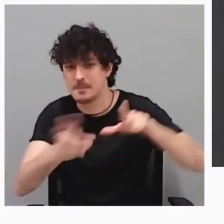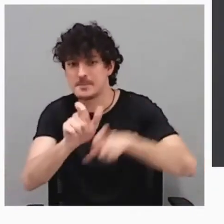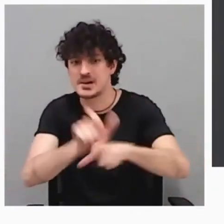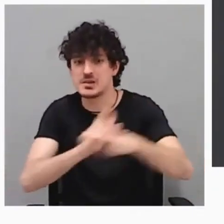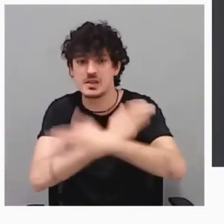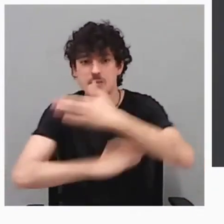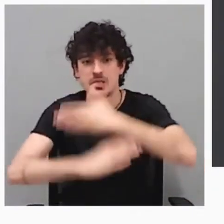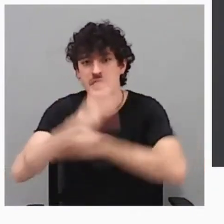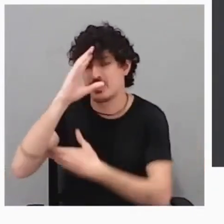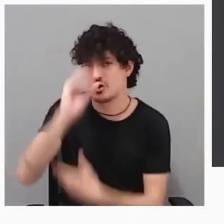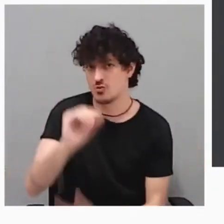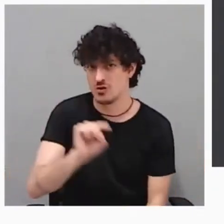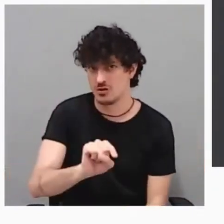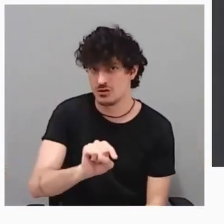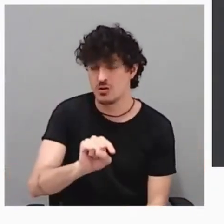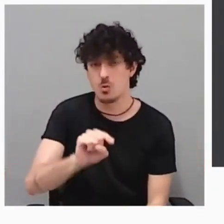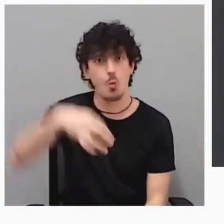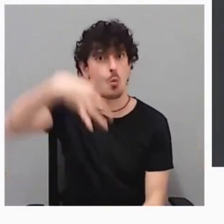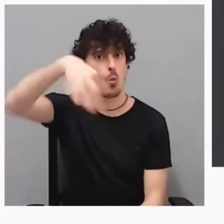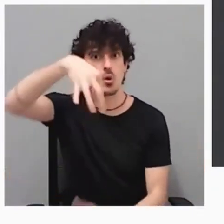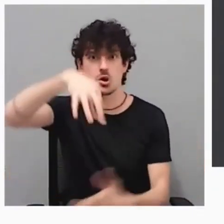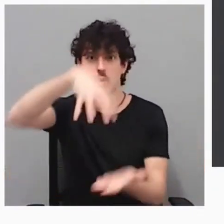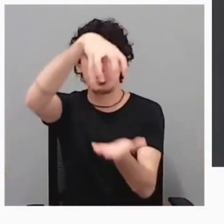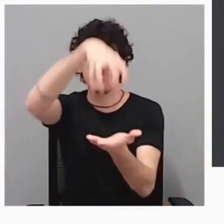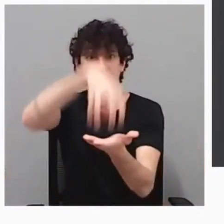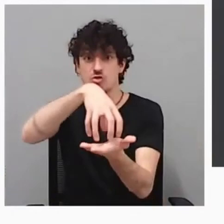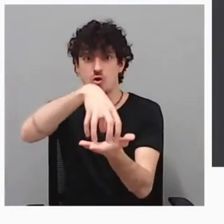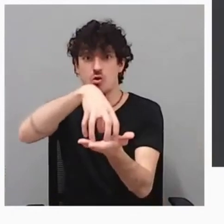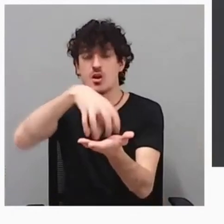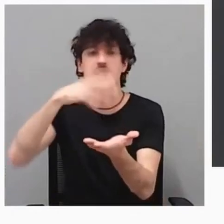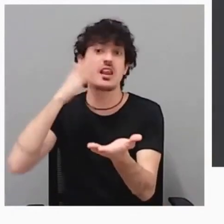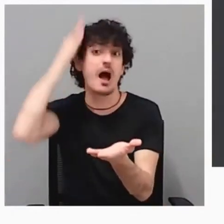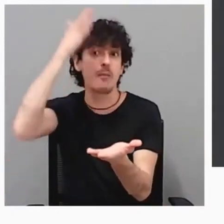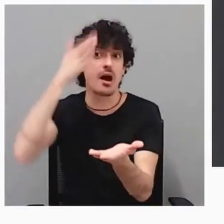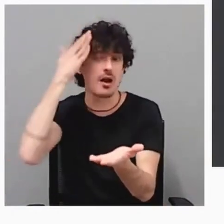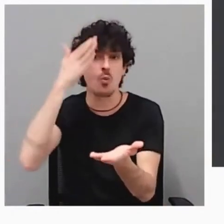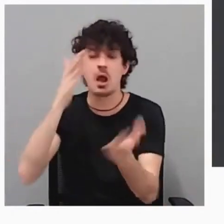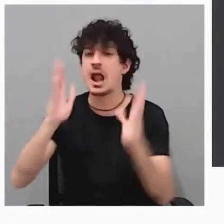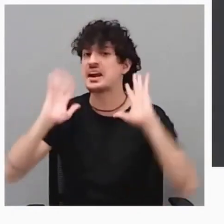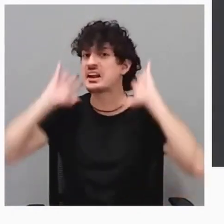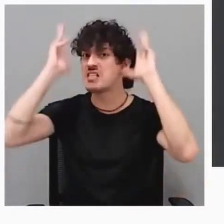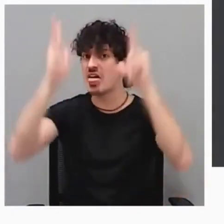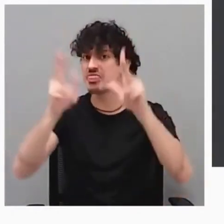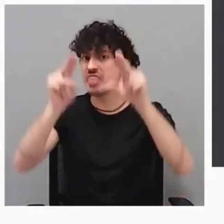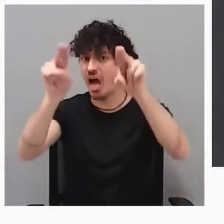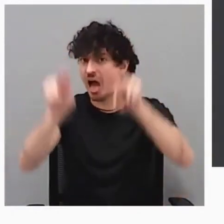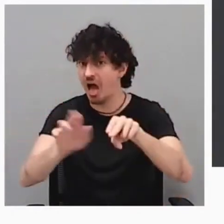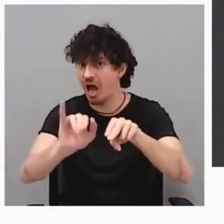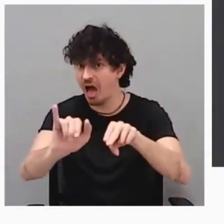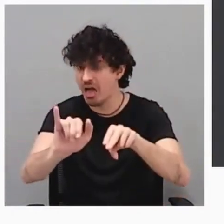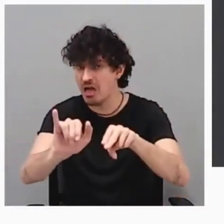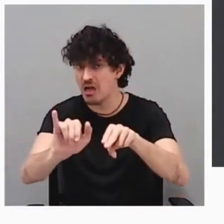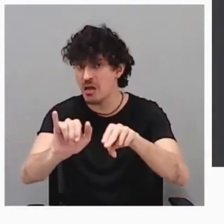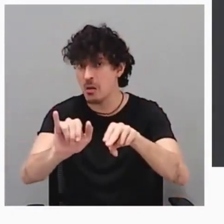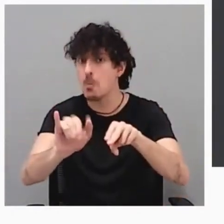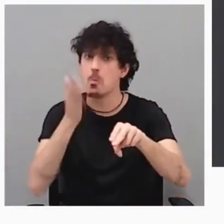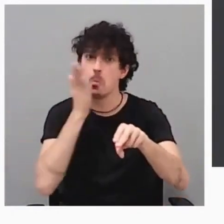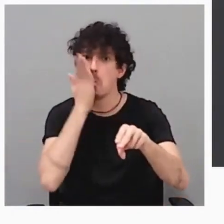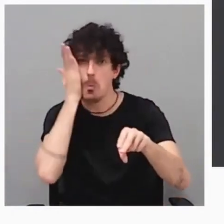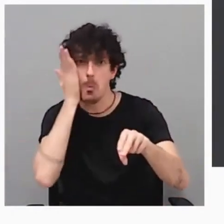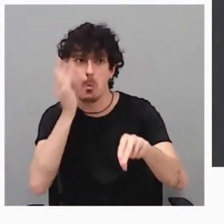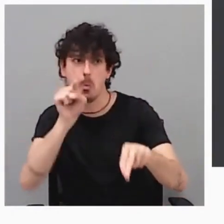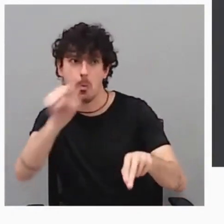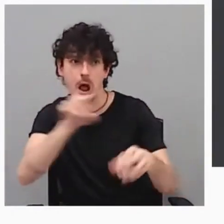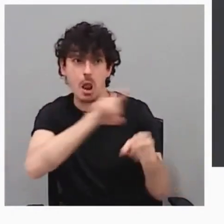Además, es el único centro en Navarra que cuenta con una residencia donde la mitad de los chicos y chicas duermen y pernotan de